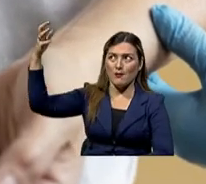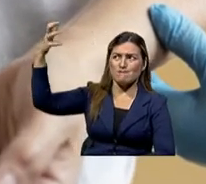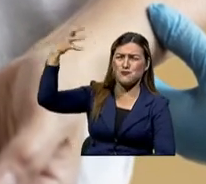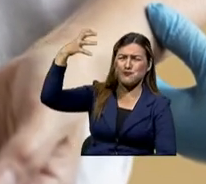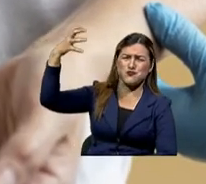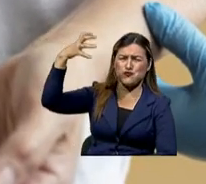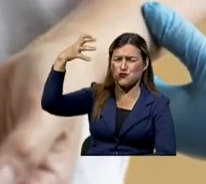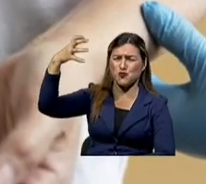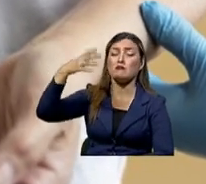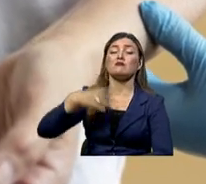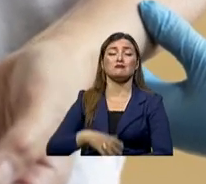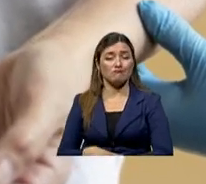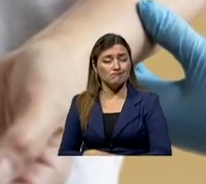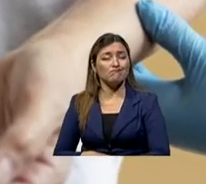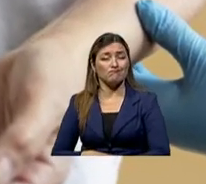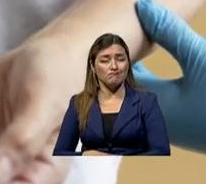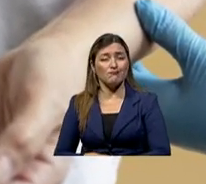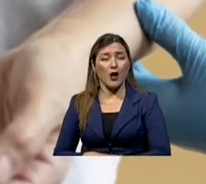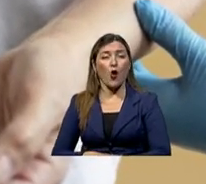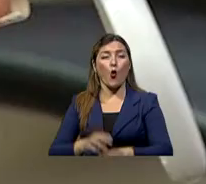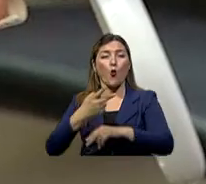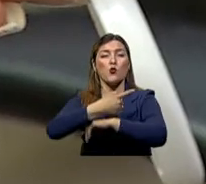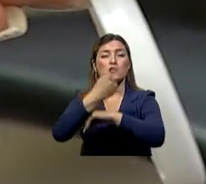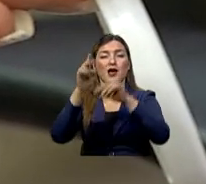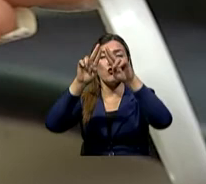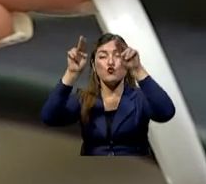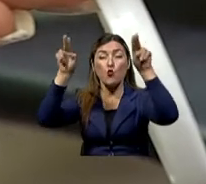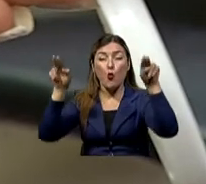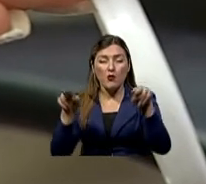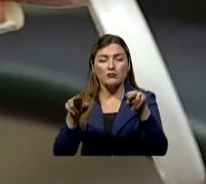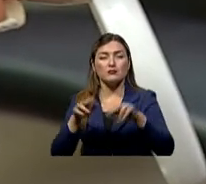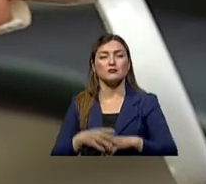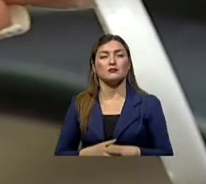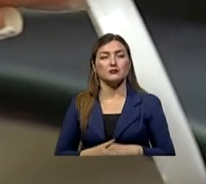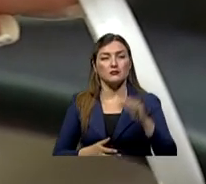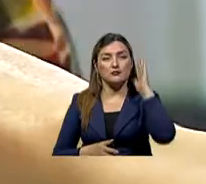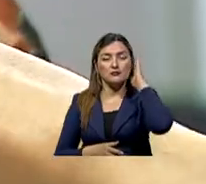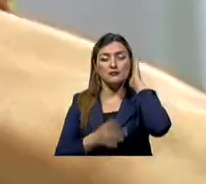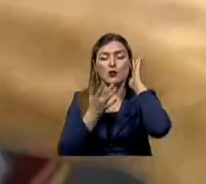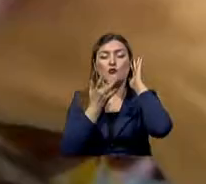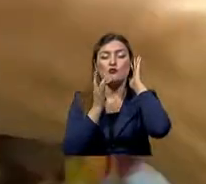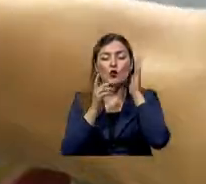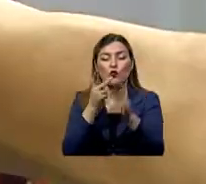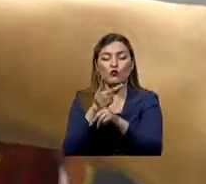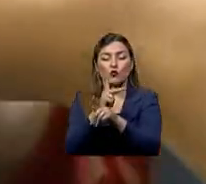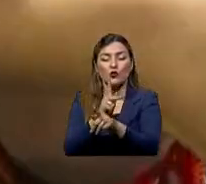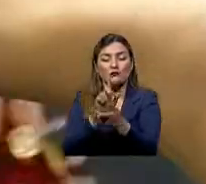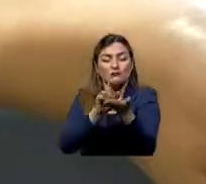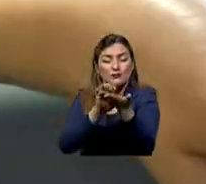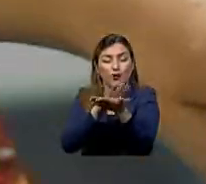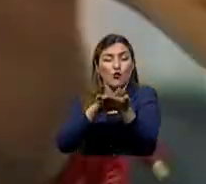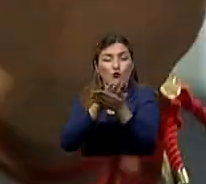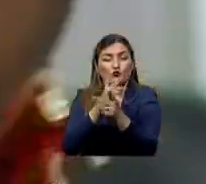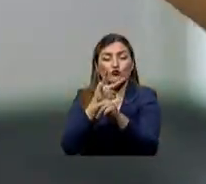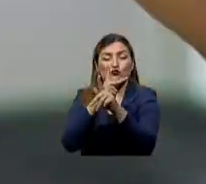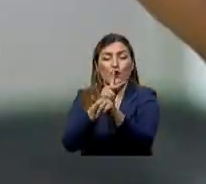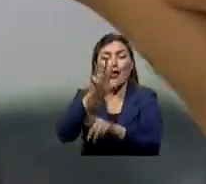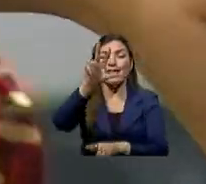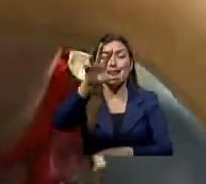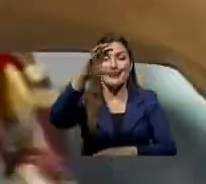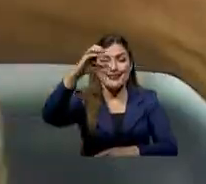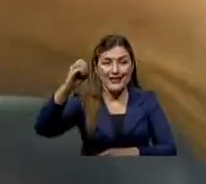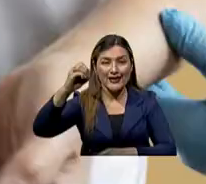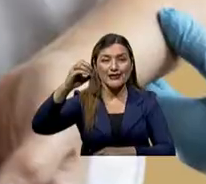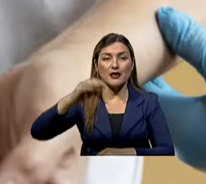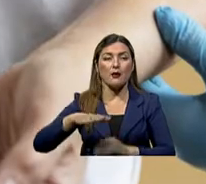violeta llega a la Tierra en un día nublado. De preferencia, se debe usar bloqueador solar con factor de protección 30 como